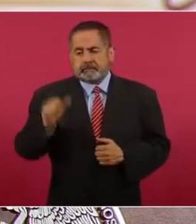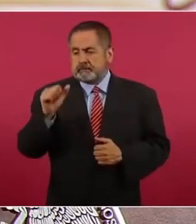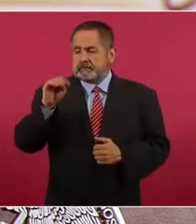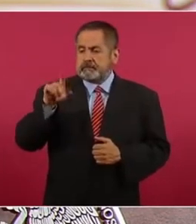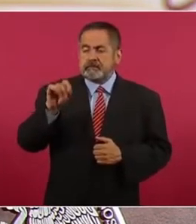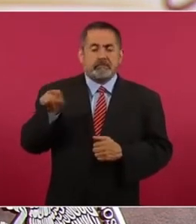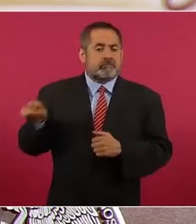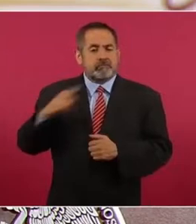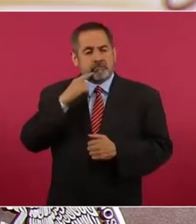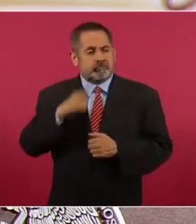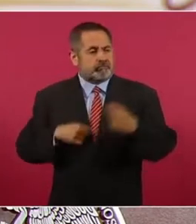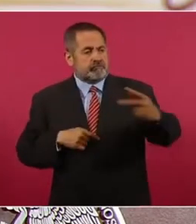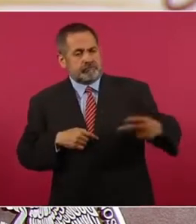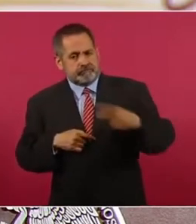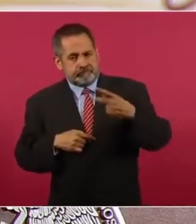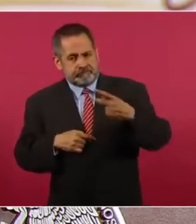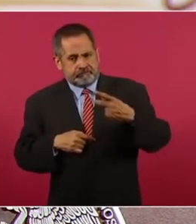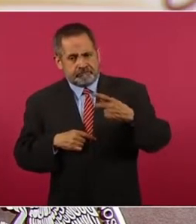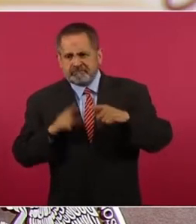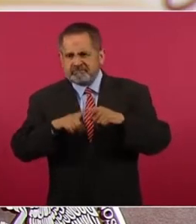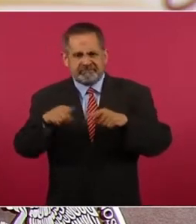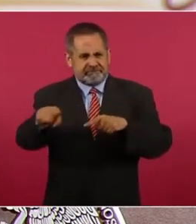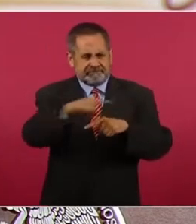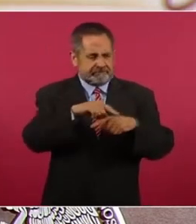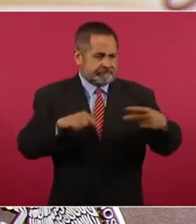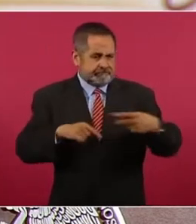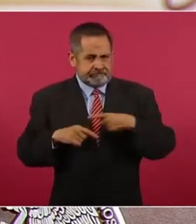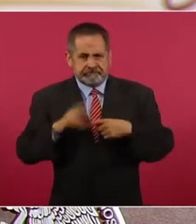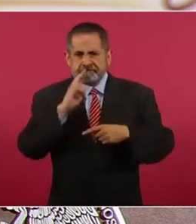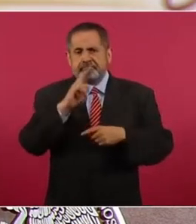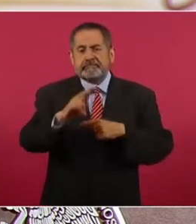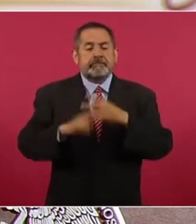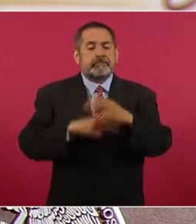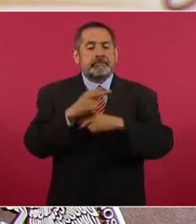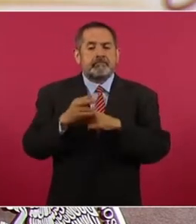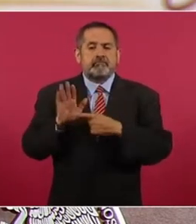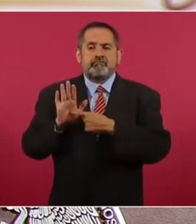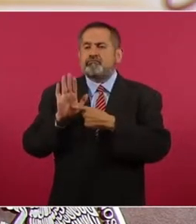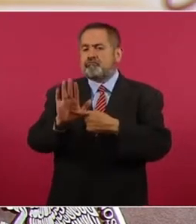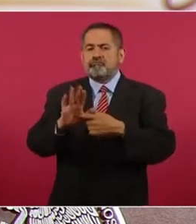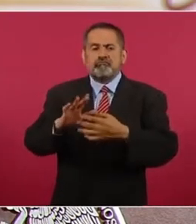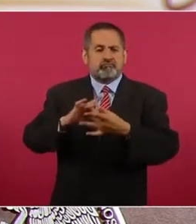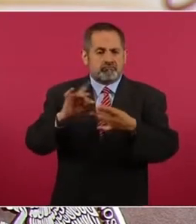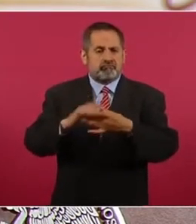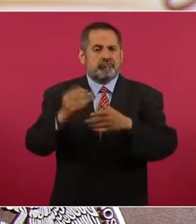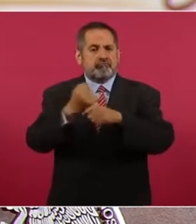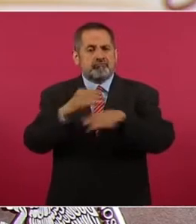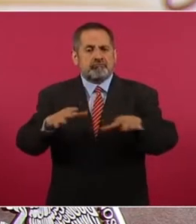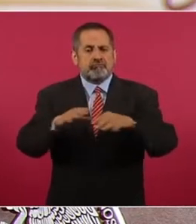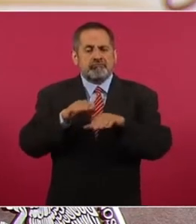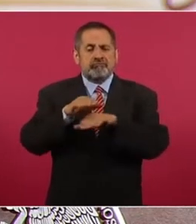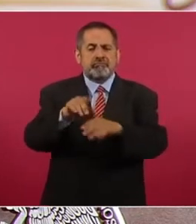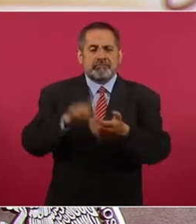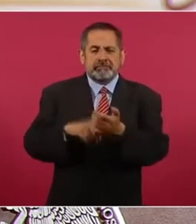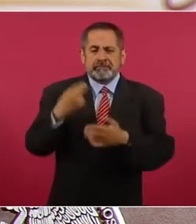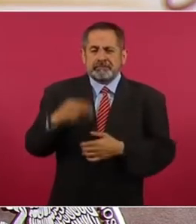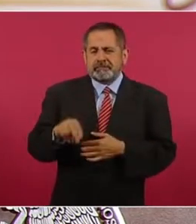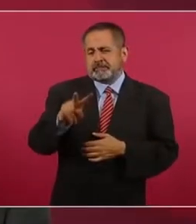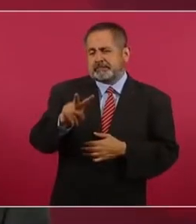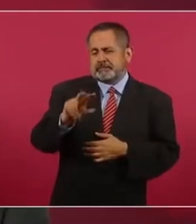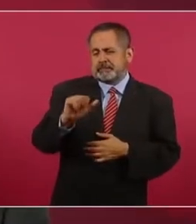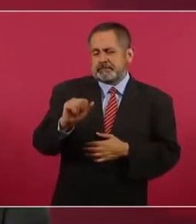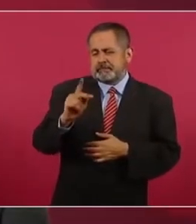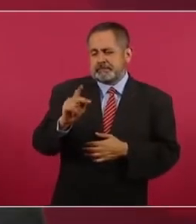en respuesta a una pregunta de alguna de ustedes, se comprometió a que presentaríamos información sobre los vapeadores y los cigarrillos